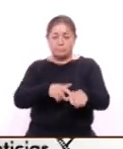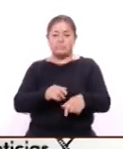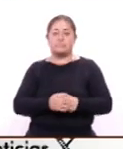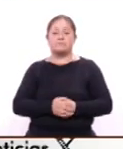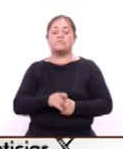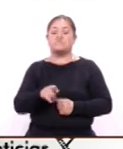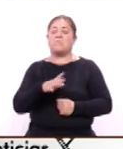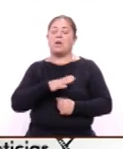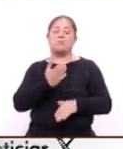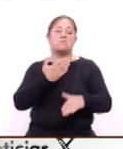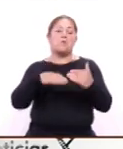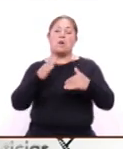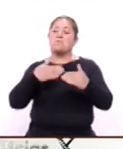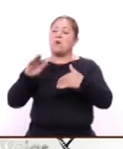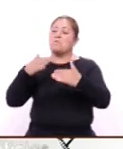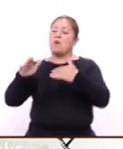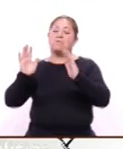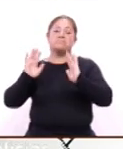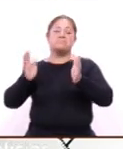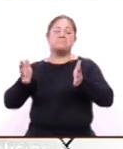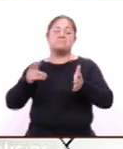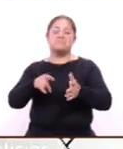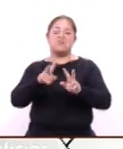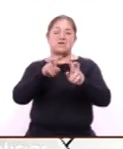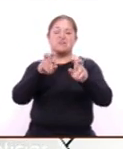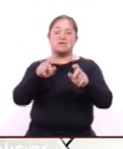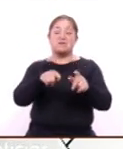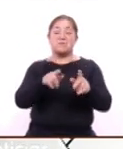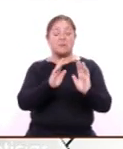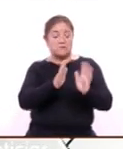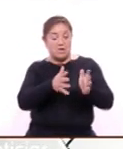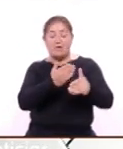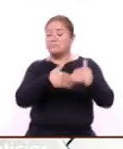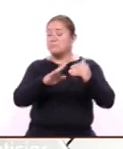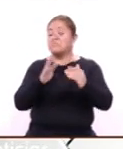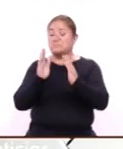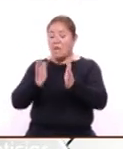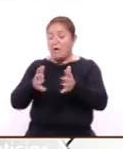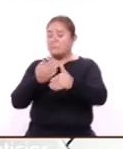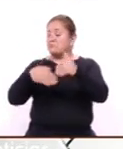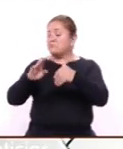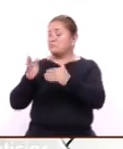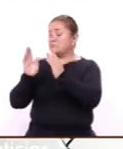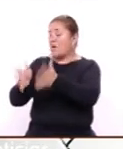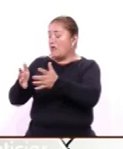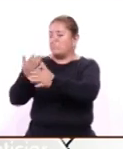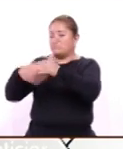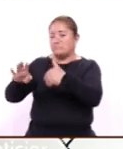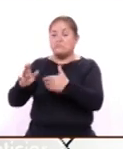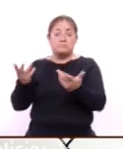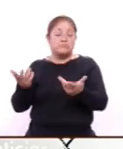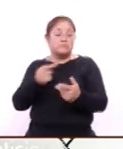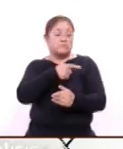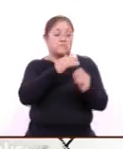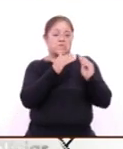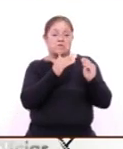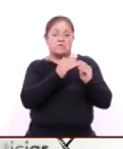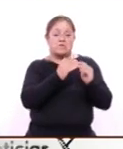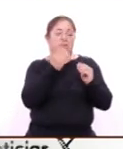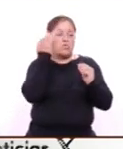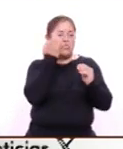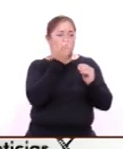dando de alta estos temas emocionales que había después de un tiempo prolongado estando en casa para los niños